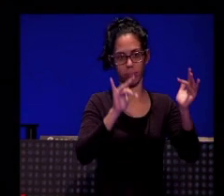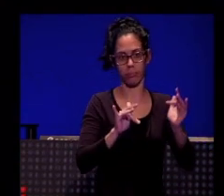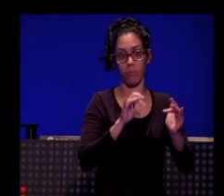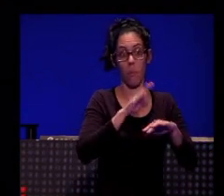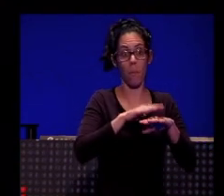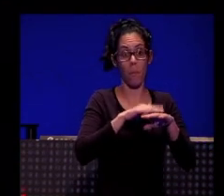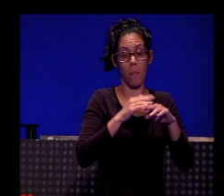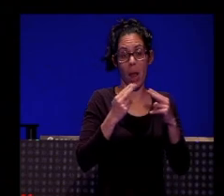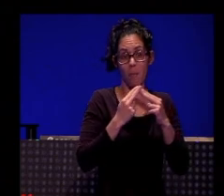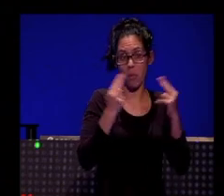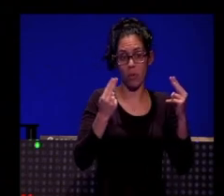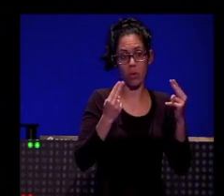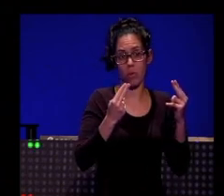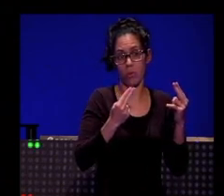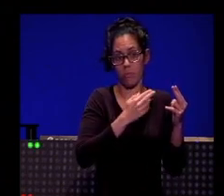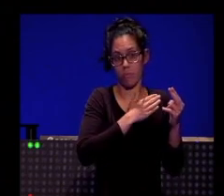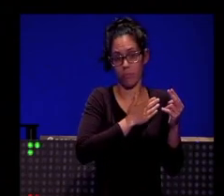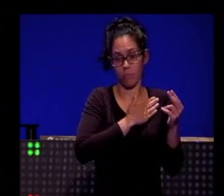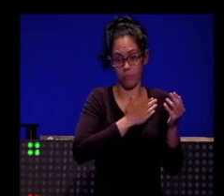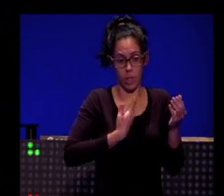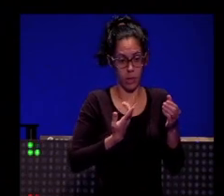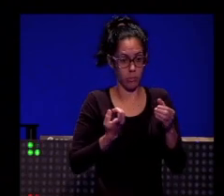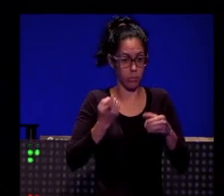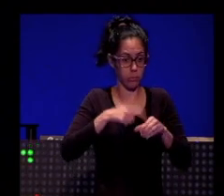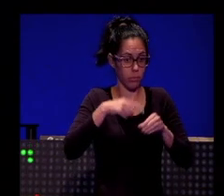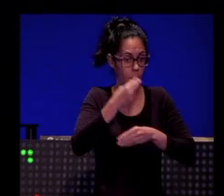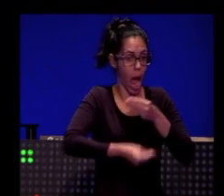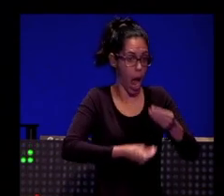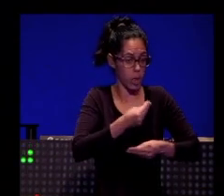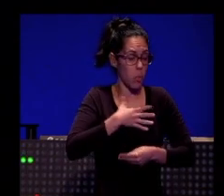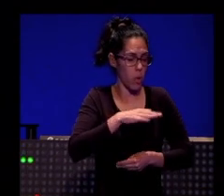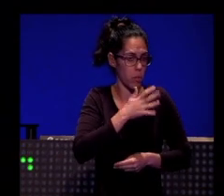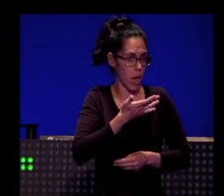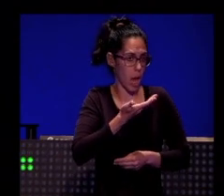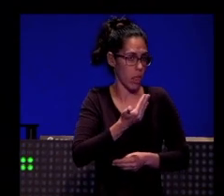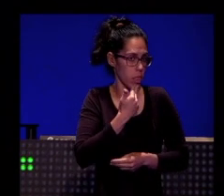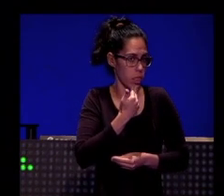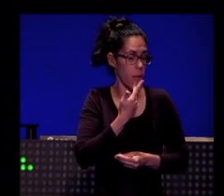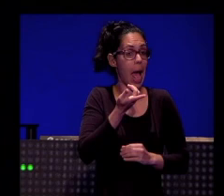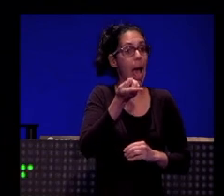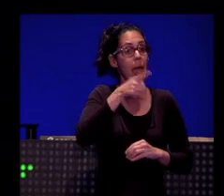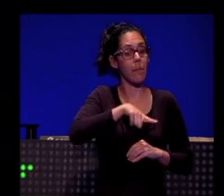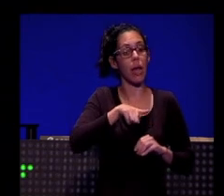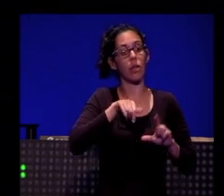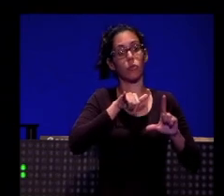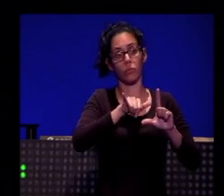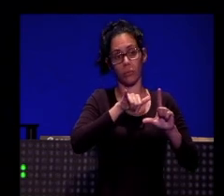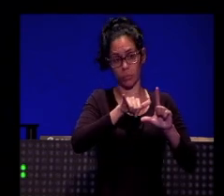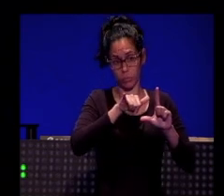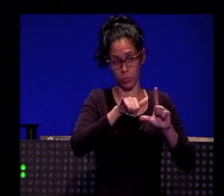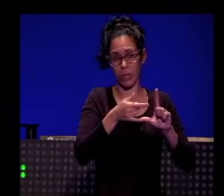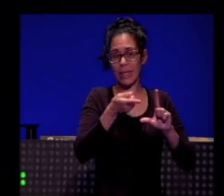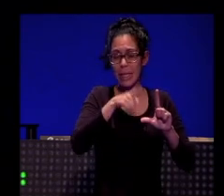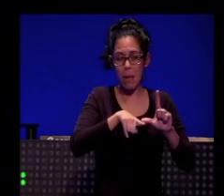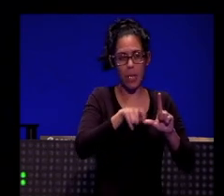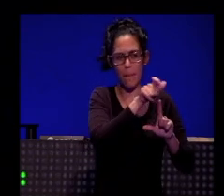público de nicho de este formato, pues es muy entretenido. También en YouTube tiene muchísimos